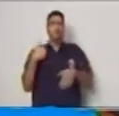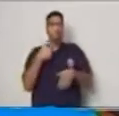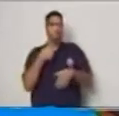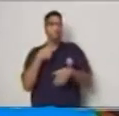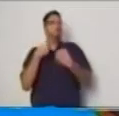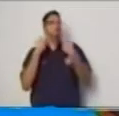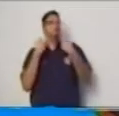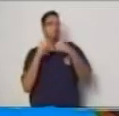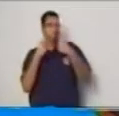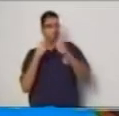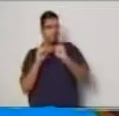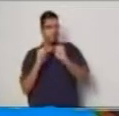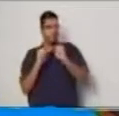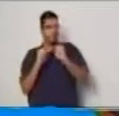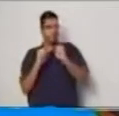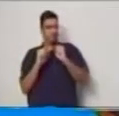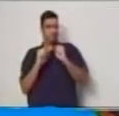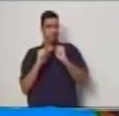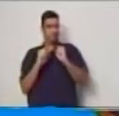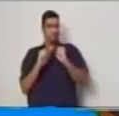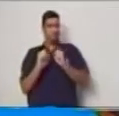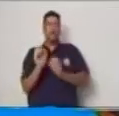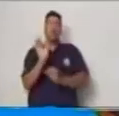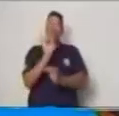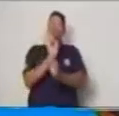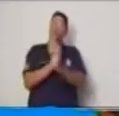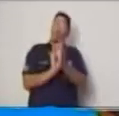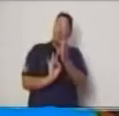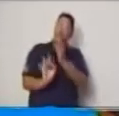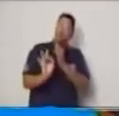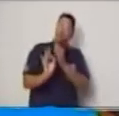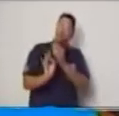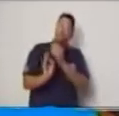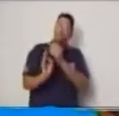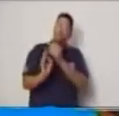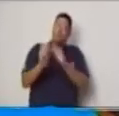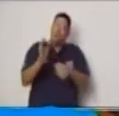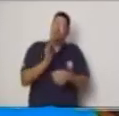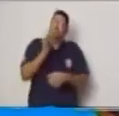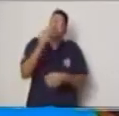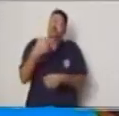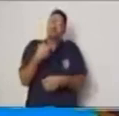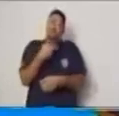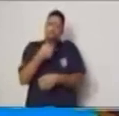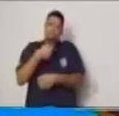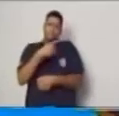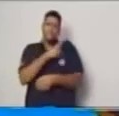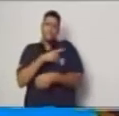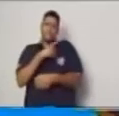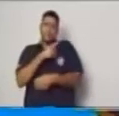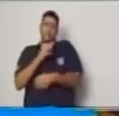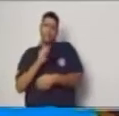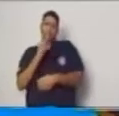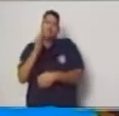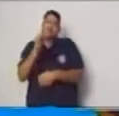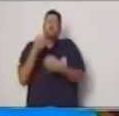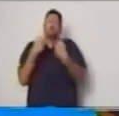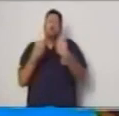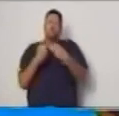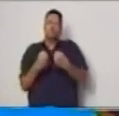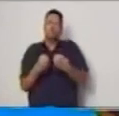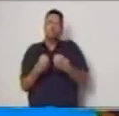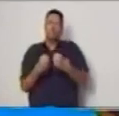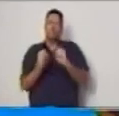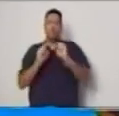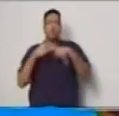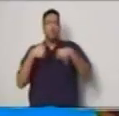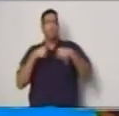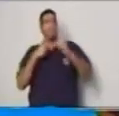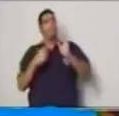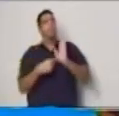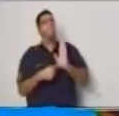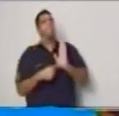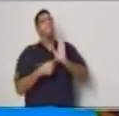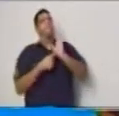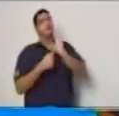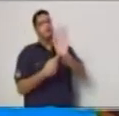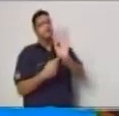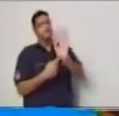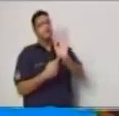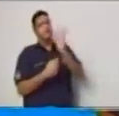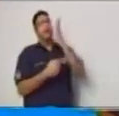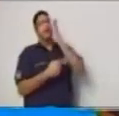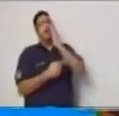o que deseo realizar puedo presentar la